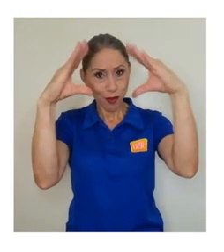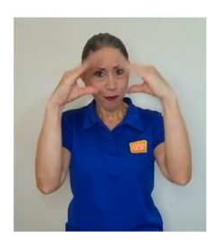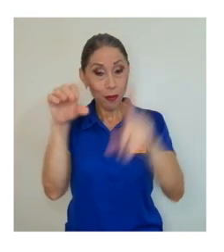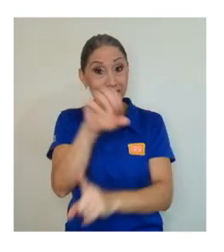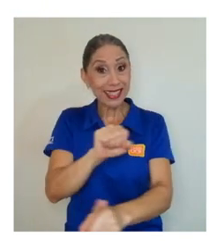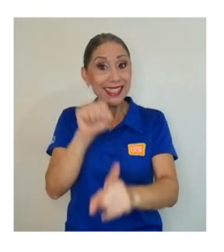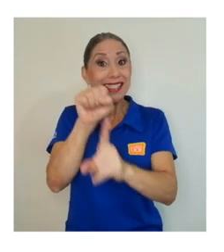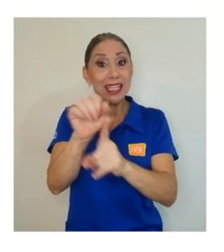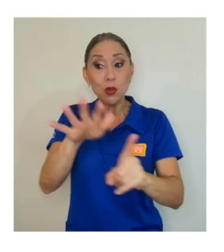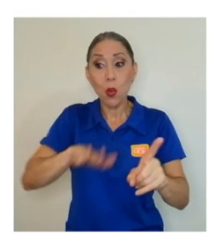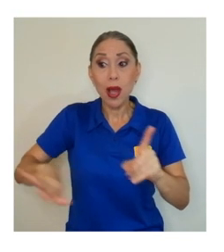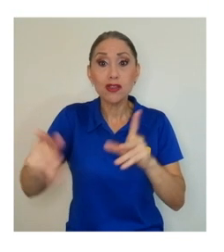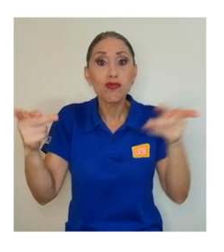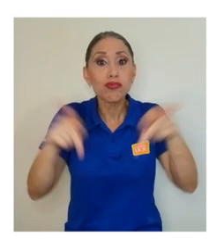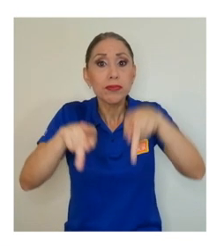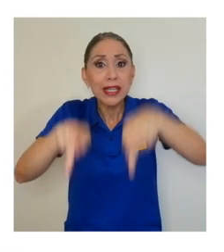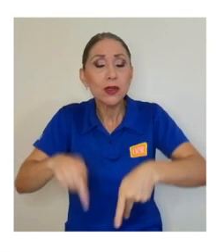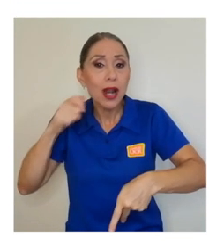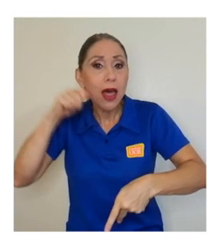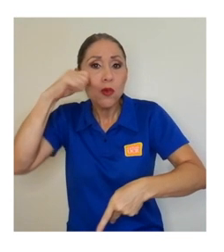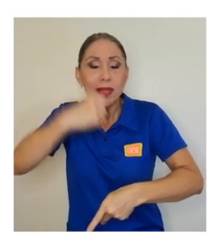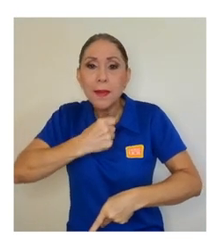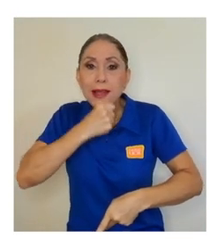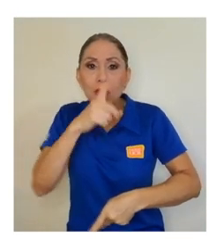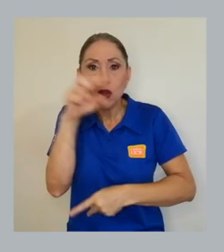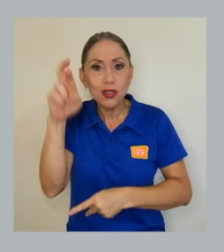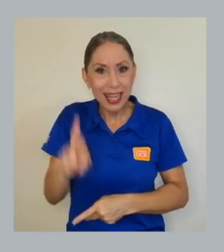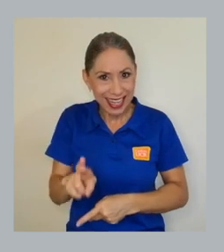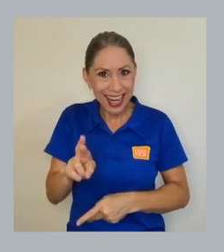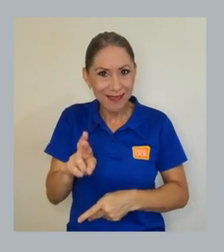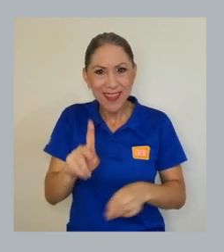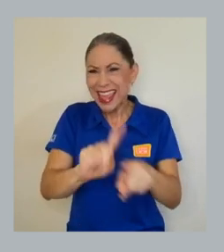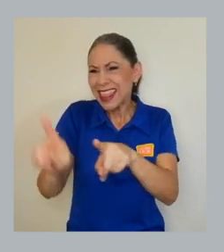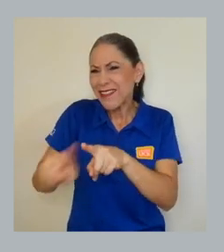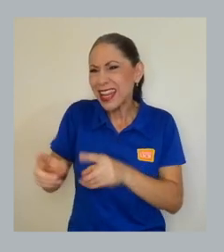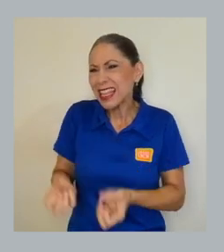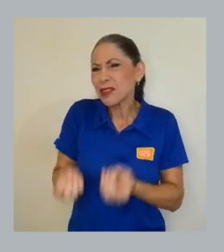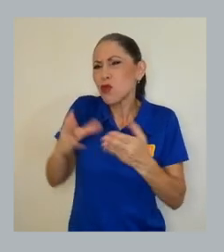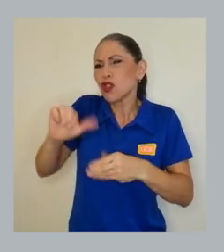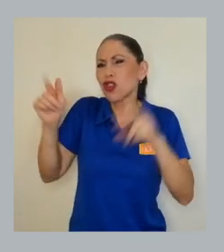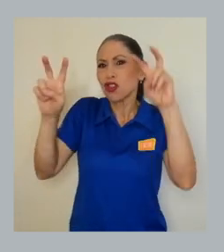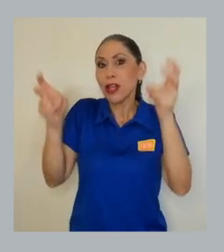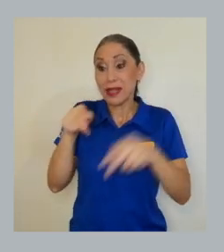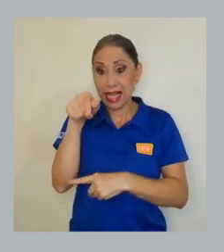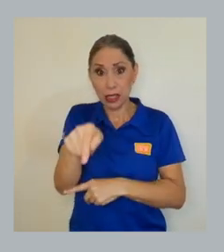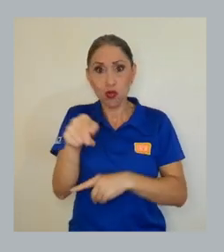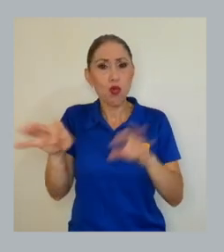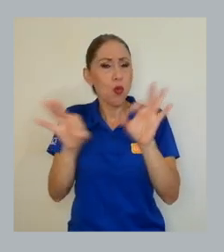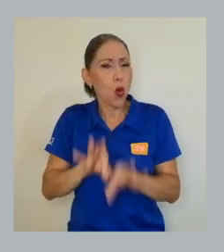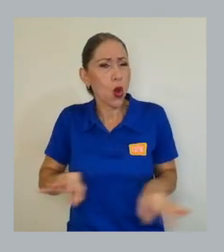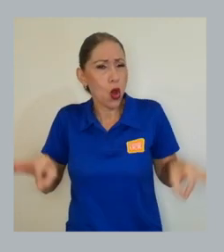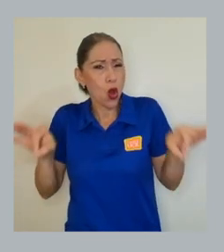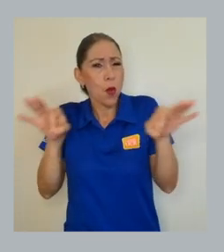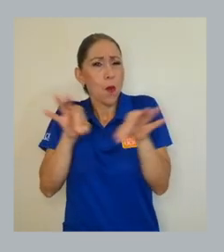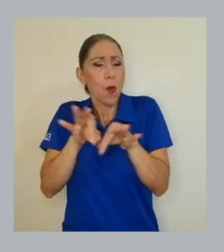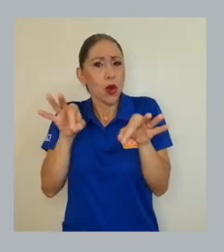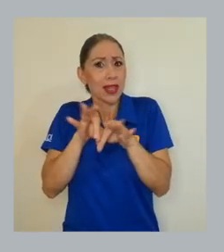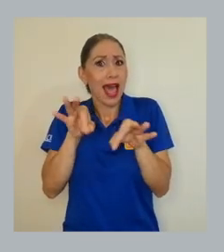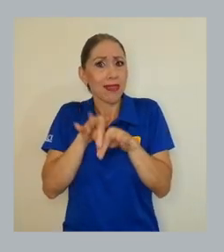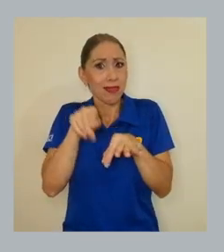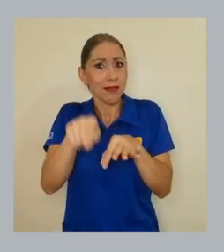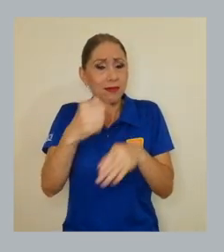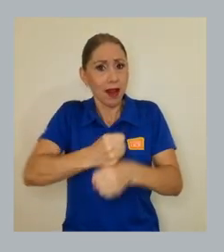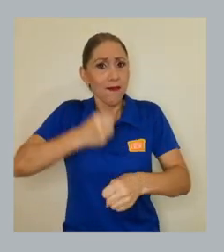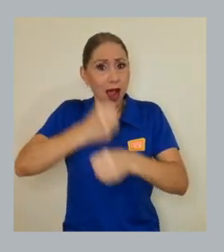estado de situación de la persona adulta mayor en Costa Rica, entre otros muchos, han sido valiosos aportes generados por este